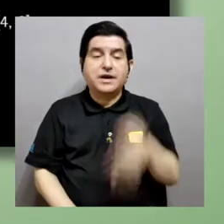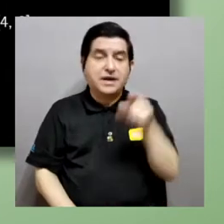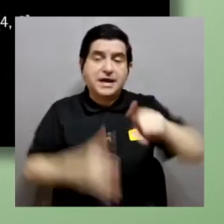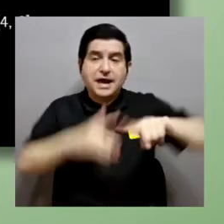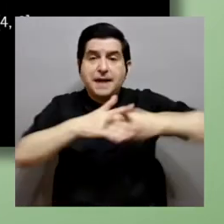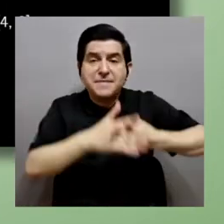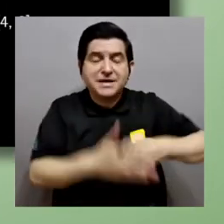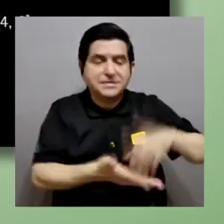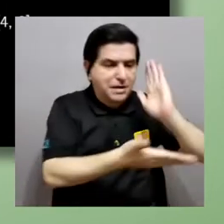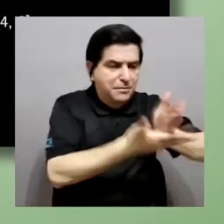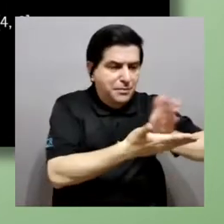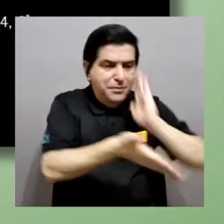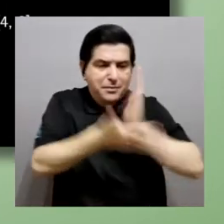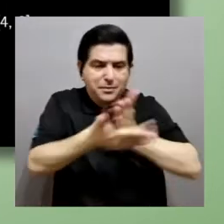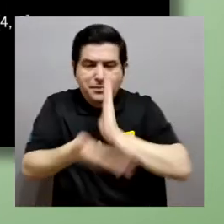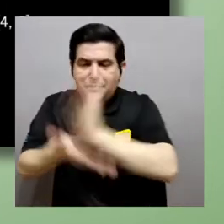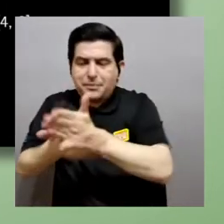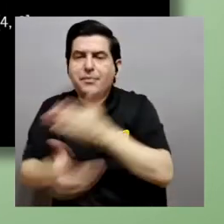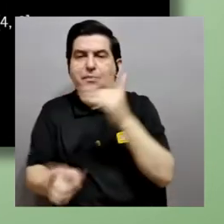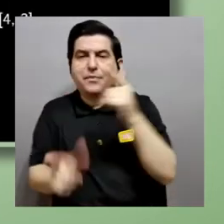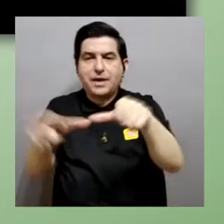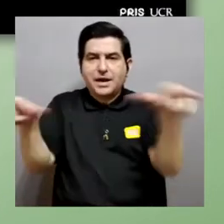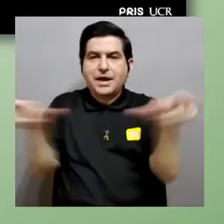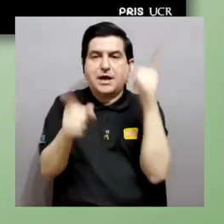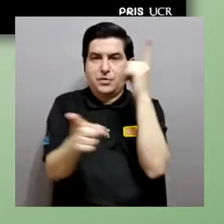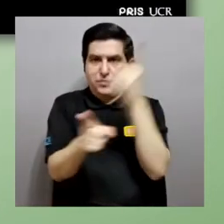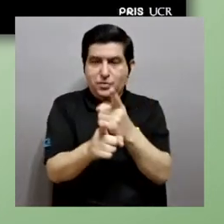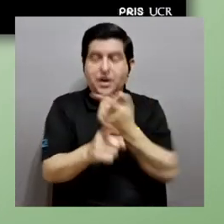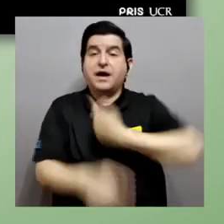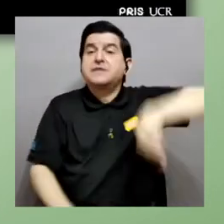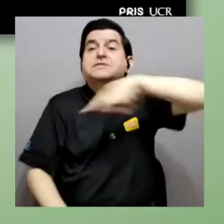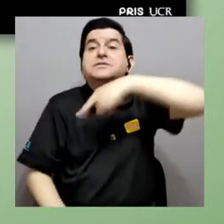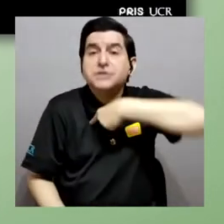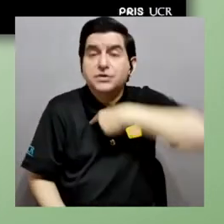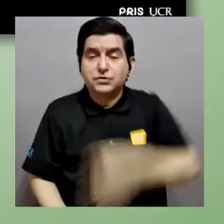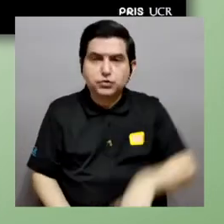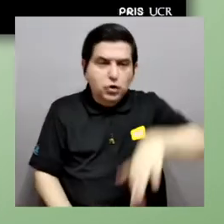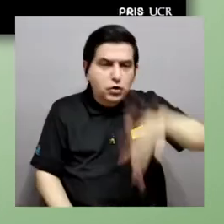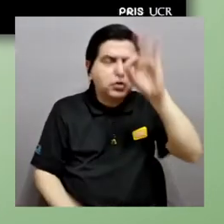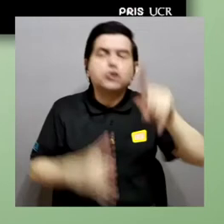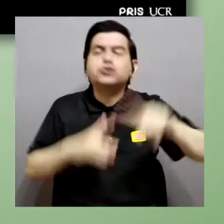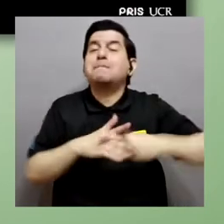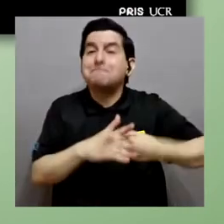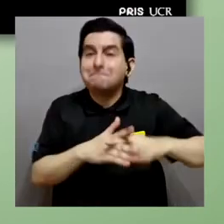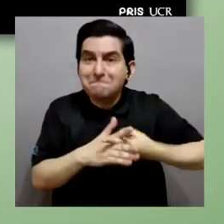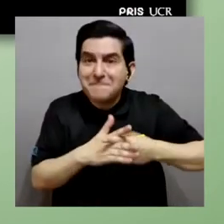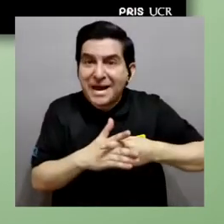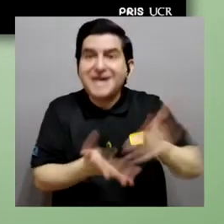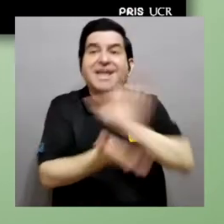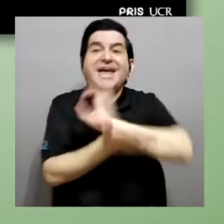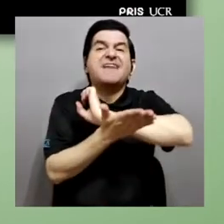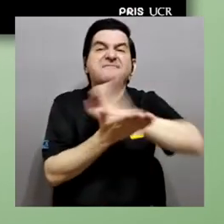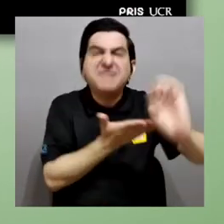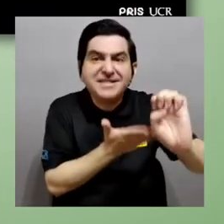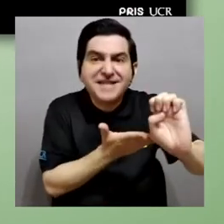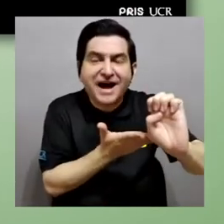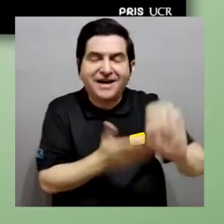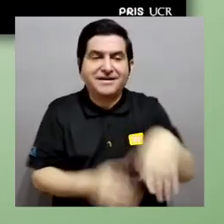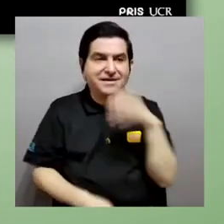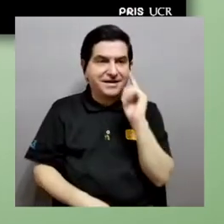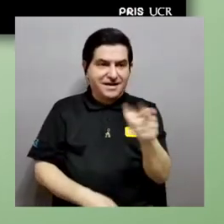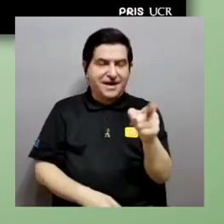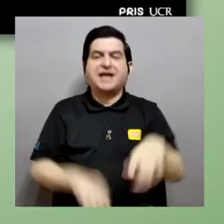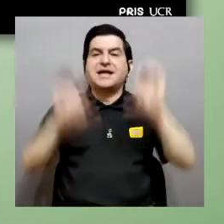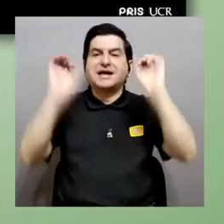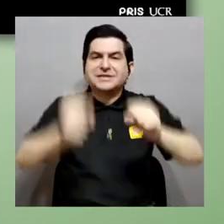donde corresponde, ¿verdad? Si nosotros encontráramos algún mecanismo para evitar que esta proteasa corte en los